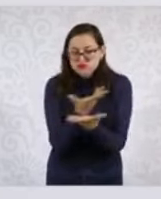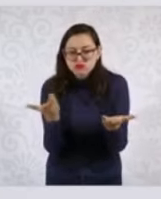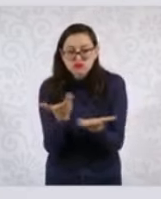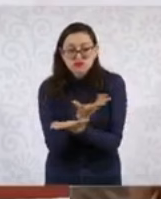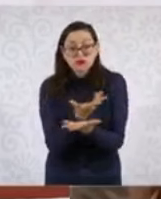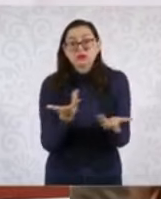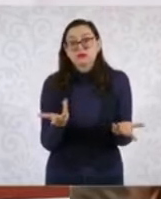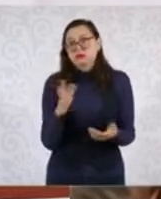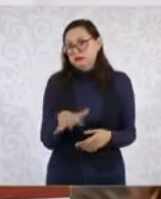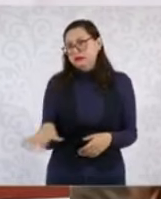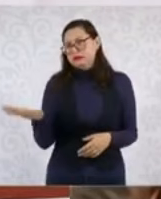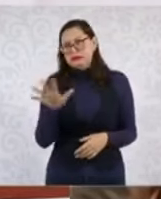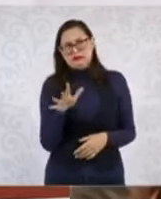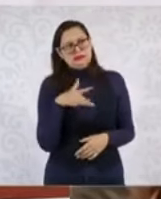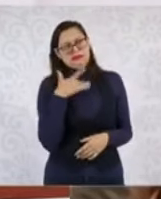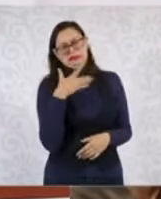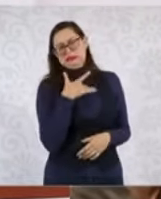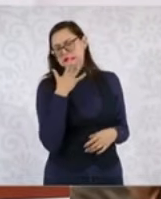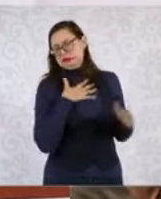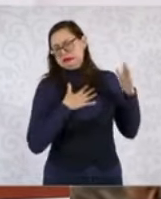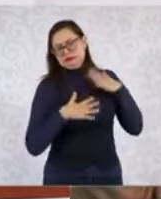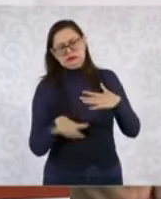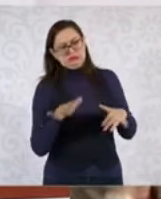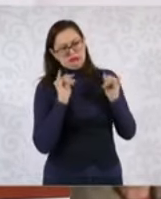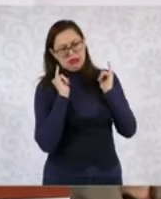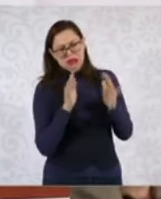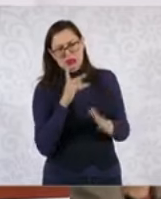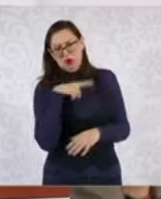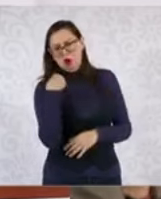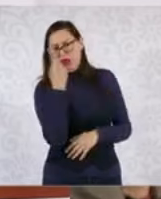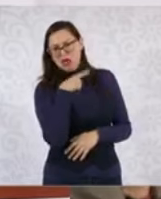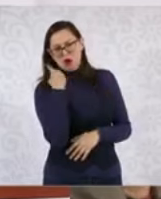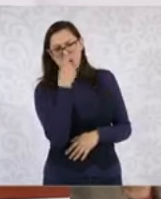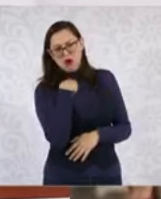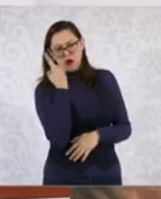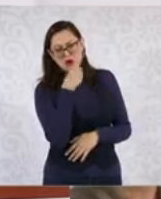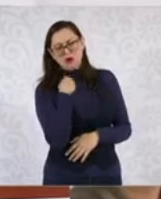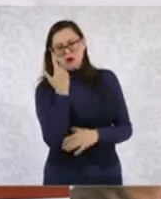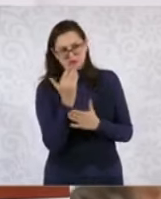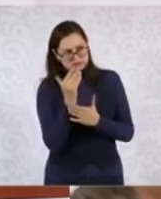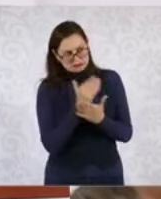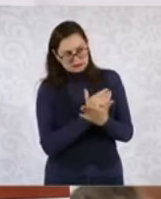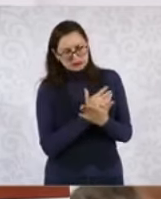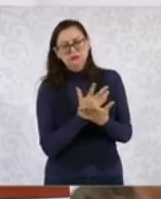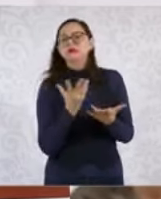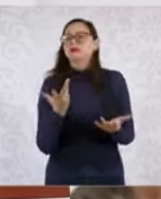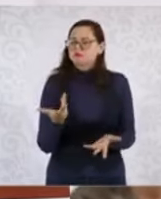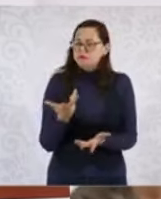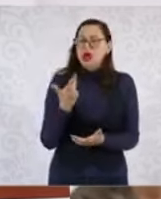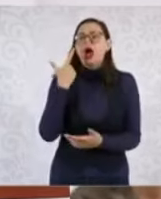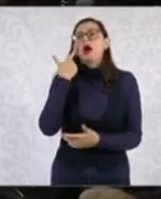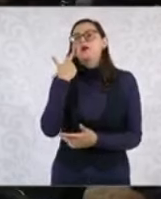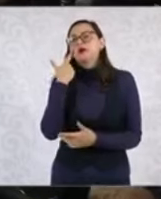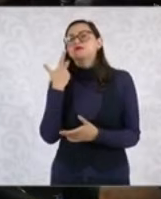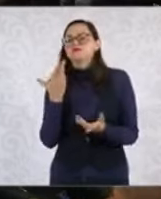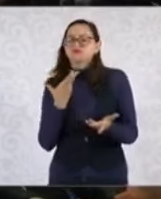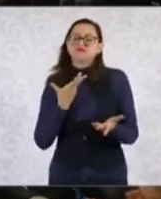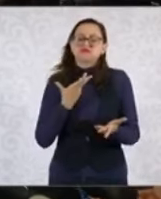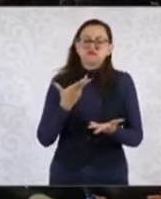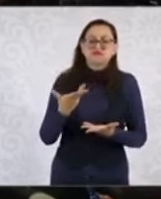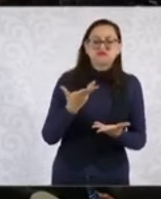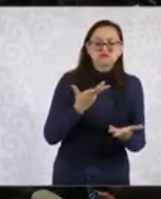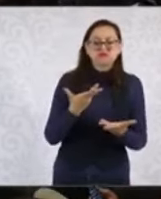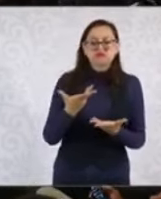una demanda de algunos trabajadores y trabajadoras, sea tomado en cuenta y que podamos llegar a un